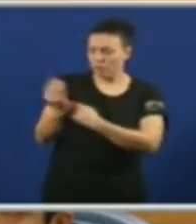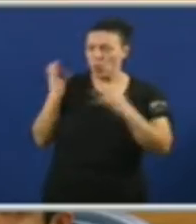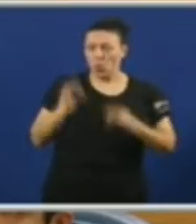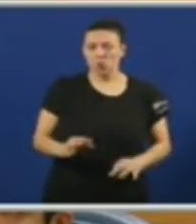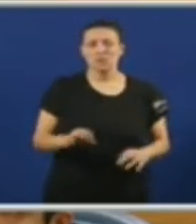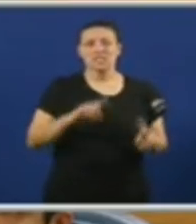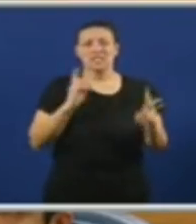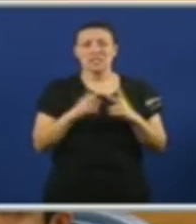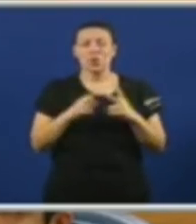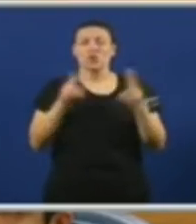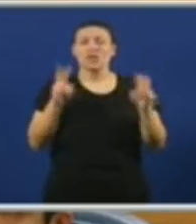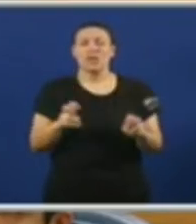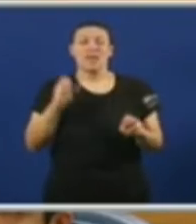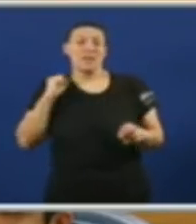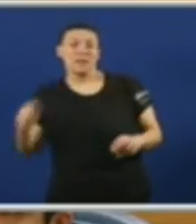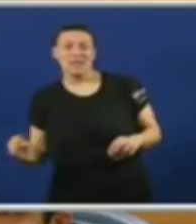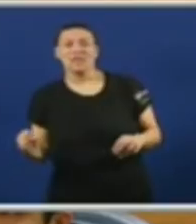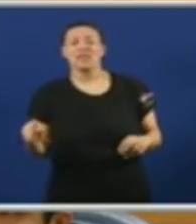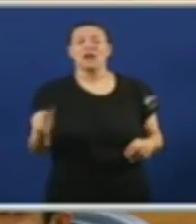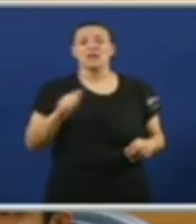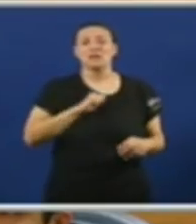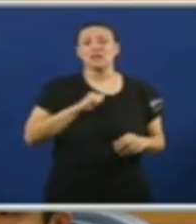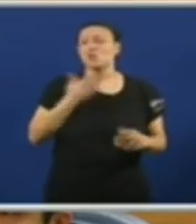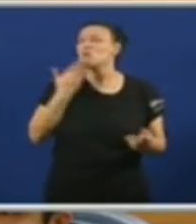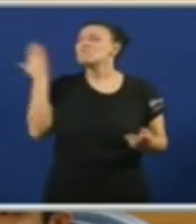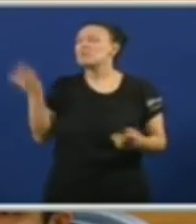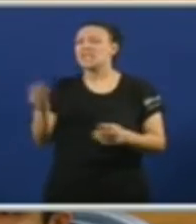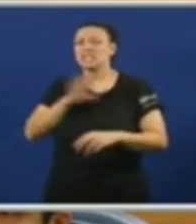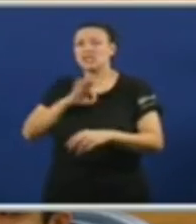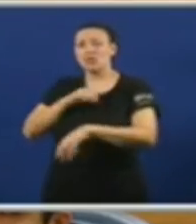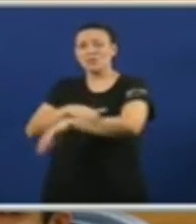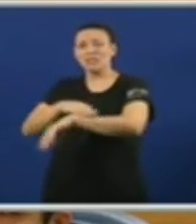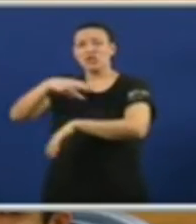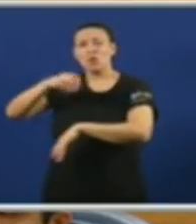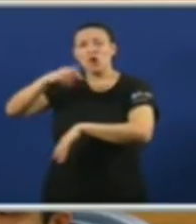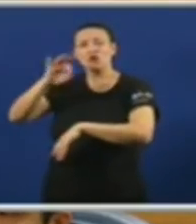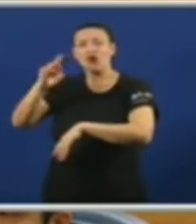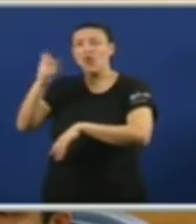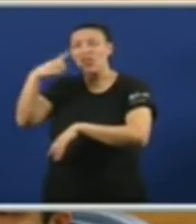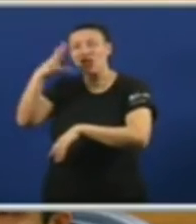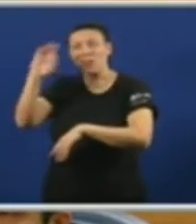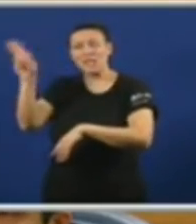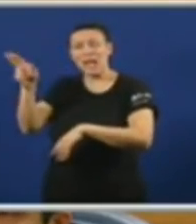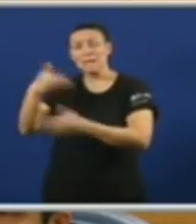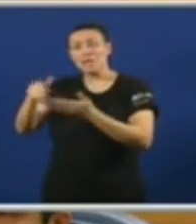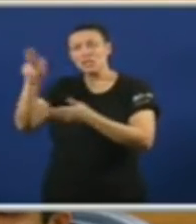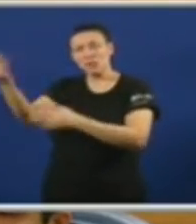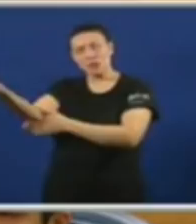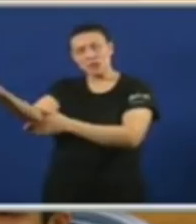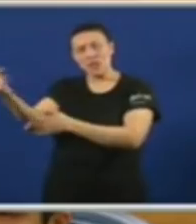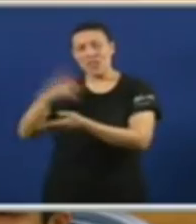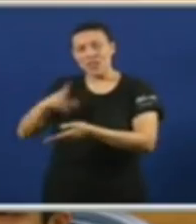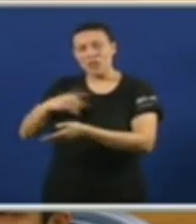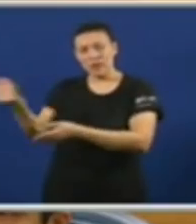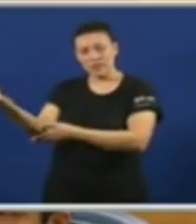segundo lugar, en materia de dependencia Reclame o señor Montoro Os 150 millóns de euros que nos debe Porque hai